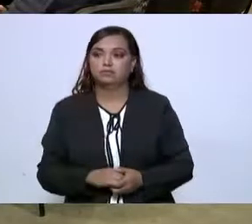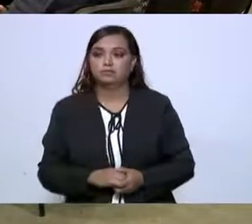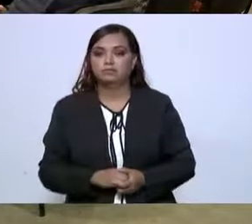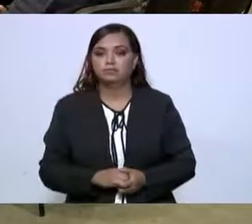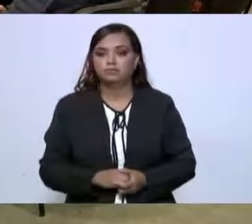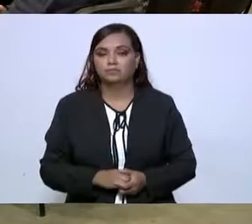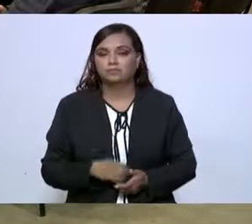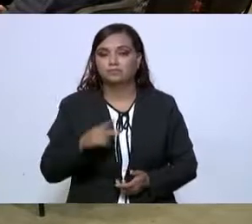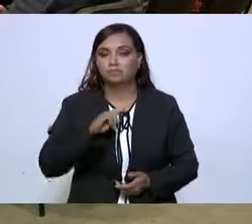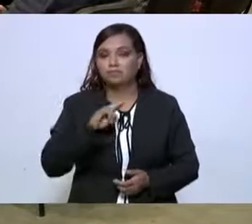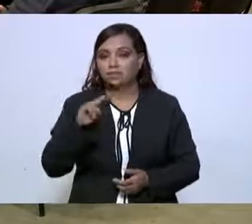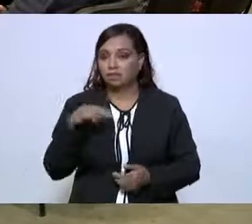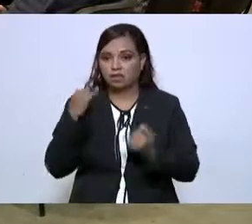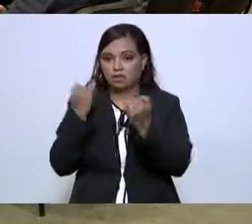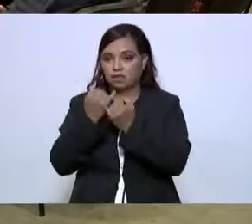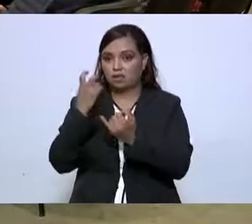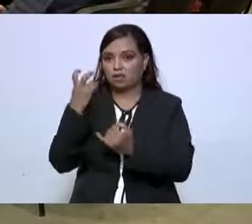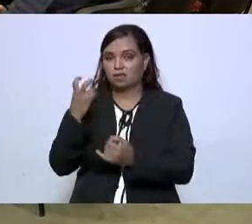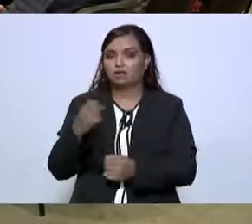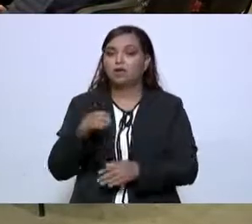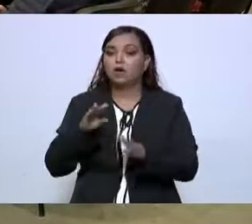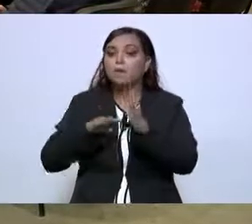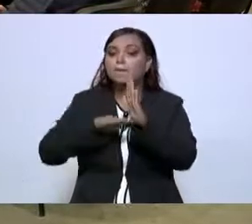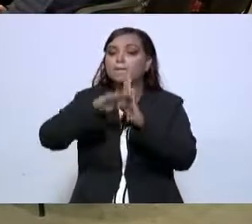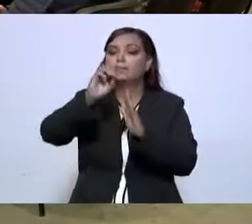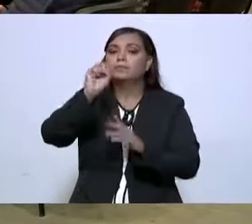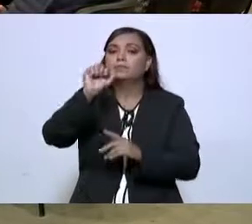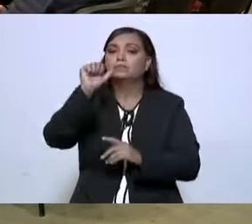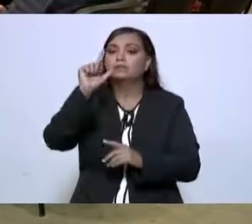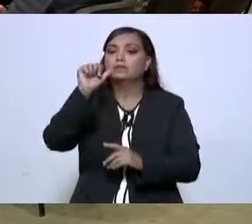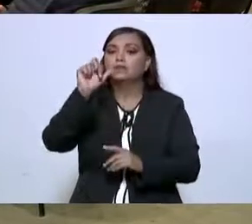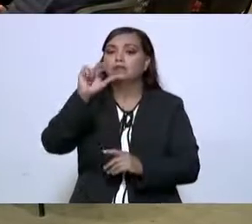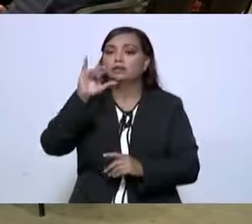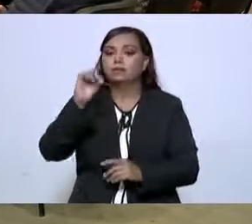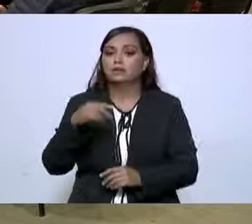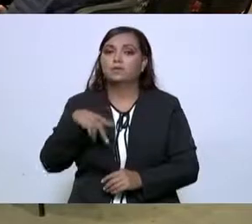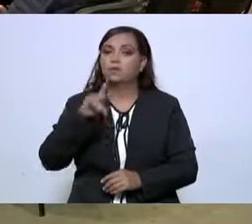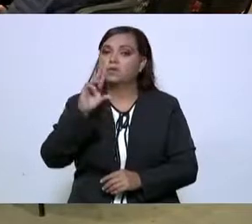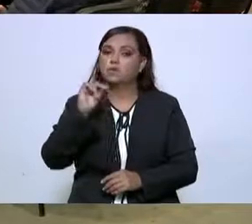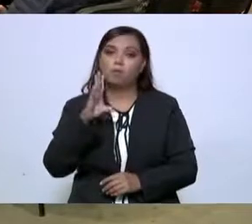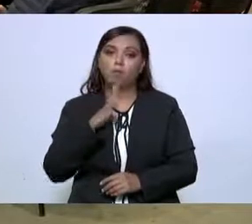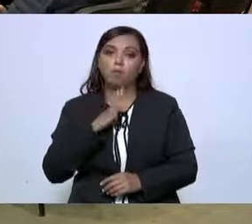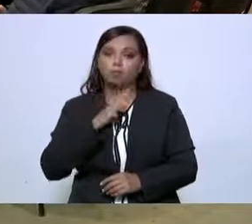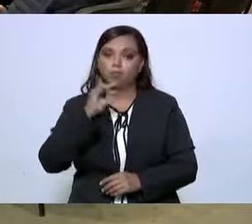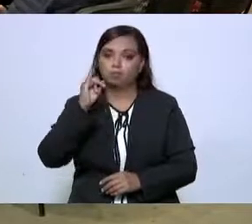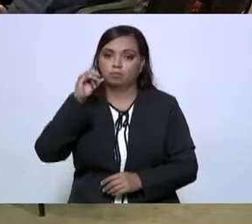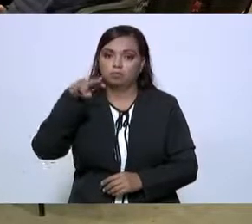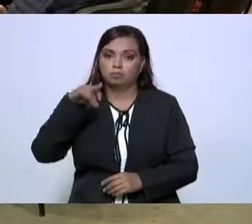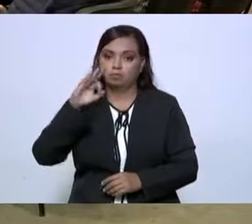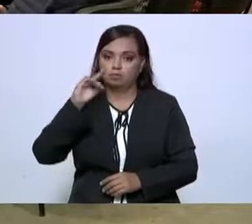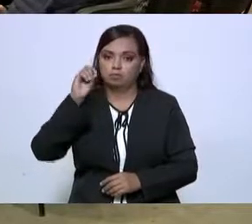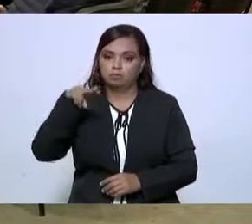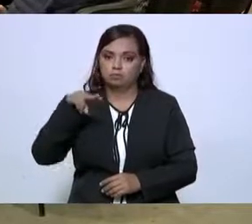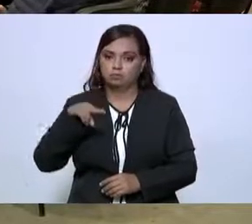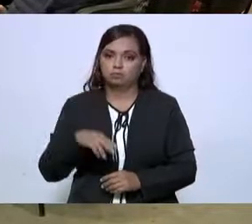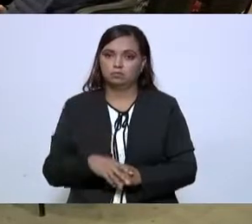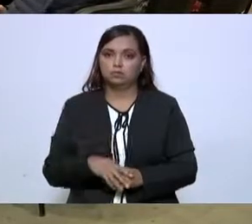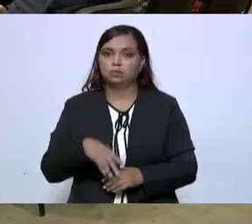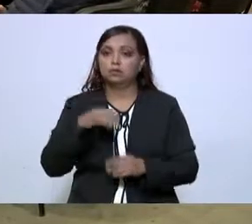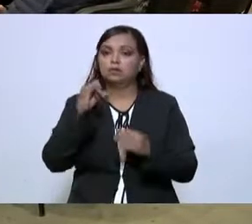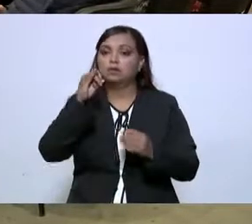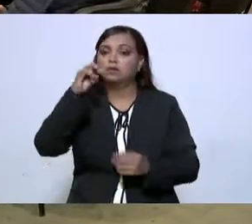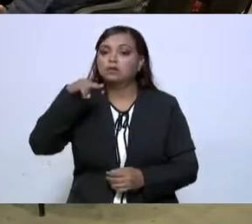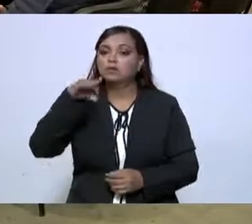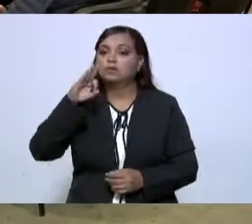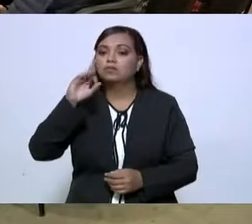Nosotros aumentamos el salario y no hubo inflación. La inflación que